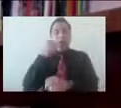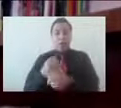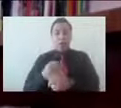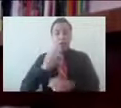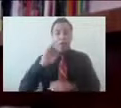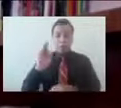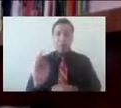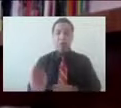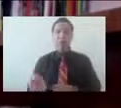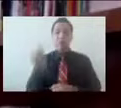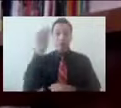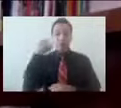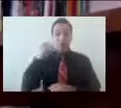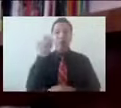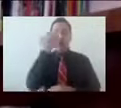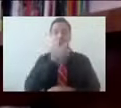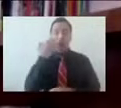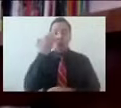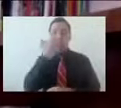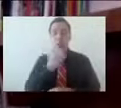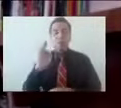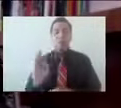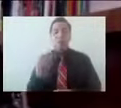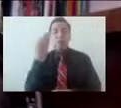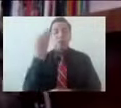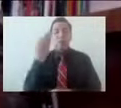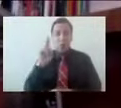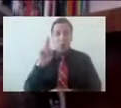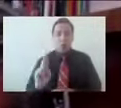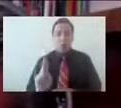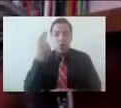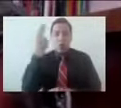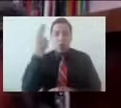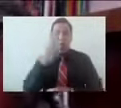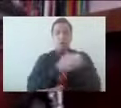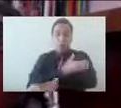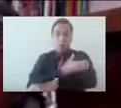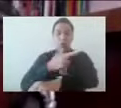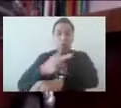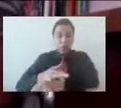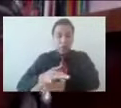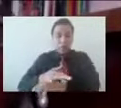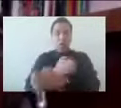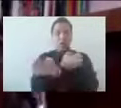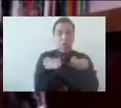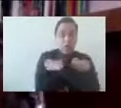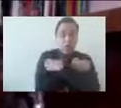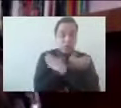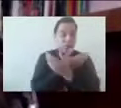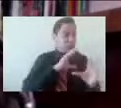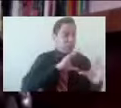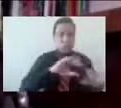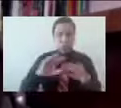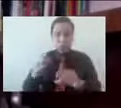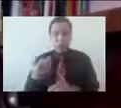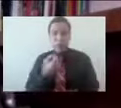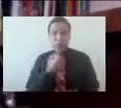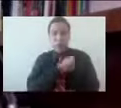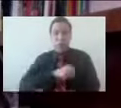Medicina de la UNAM y actualmente coordina el área de educación y promoción para la salud mental